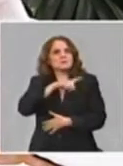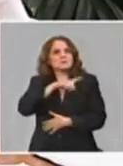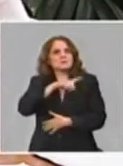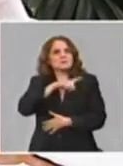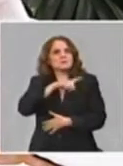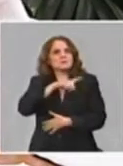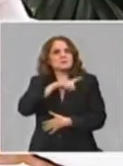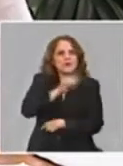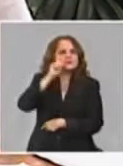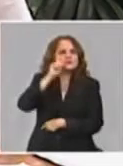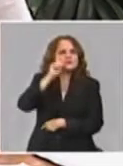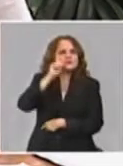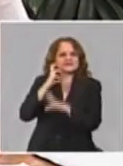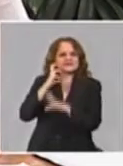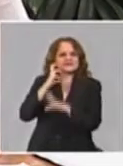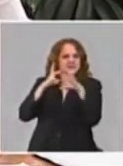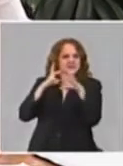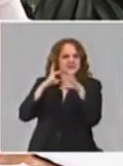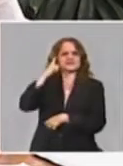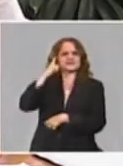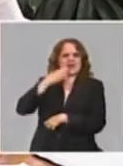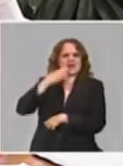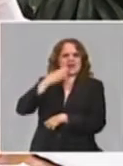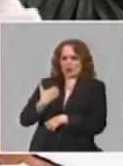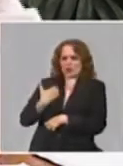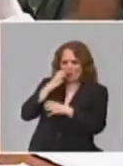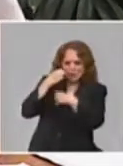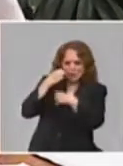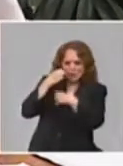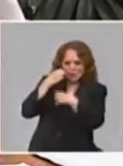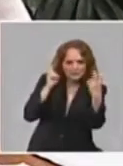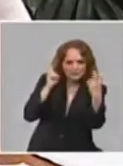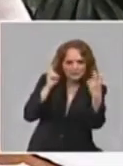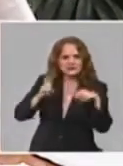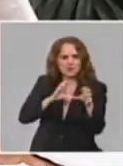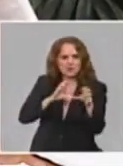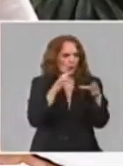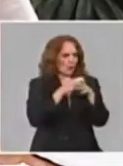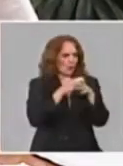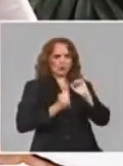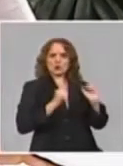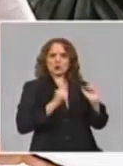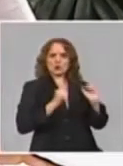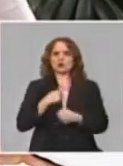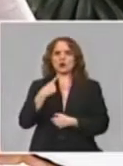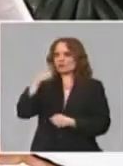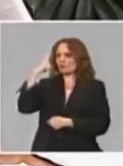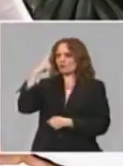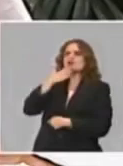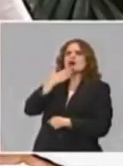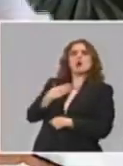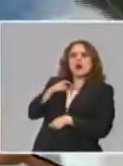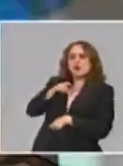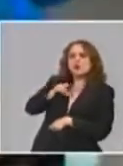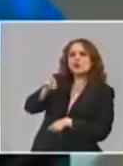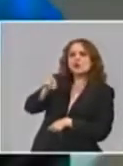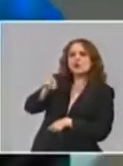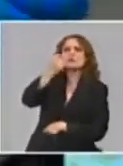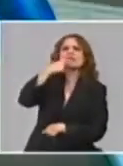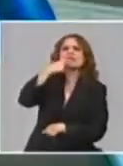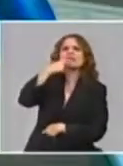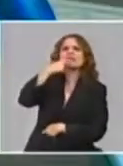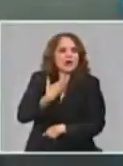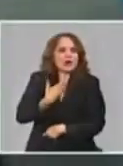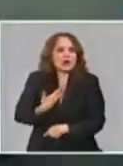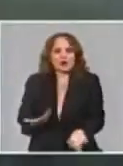la ciencia. Como te hablan de ensayos clínicos, temas muy difíciles, como te hablan del grupo control, como te preguntan por el último medicamento, que te hablan